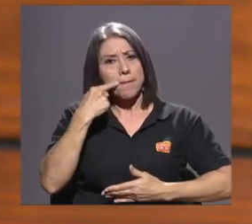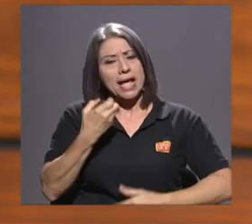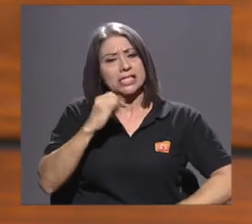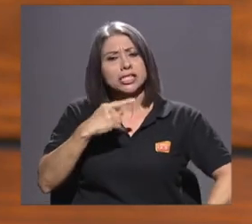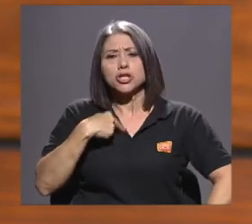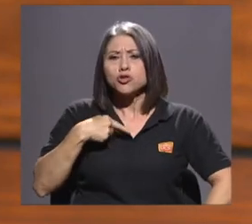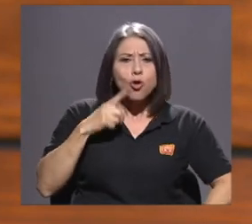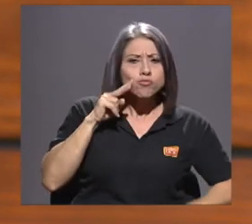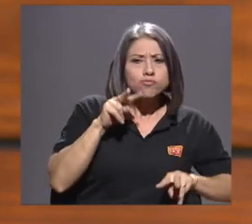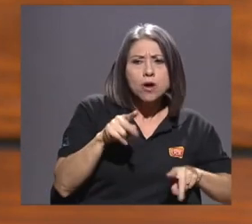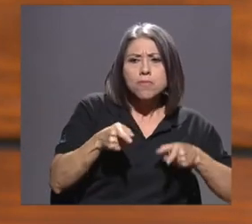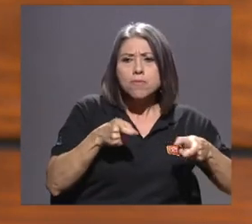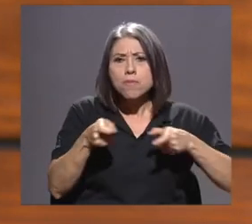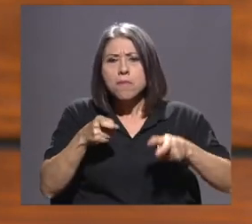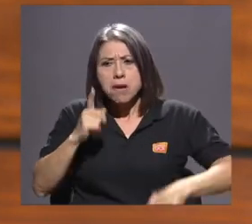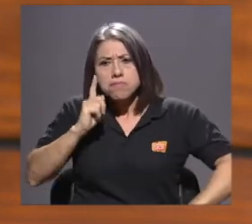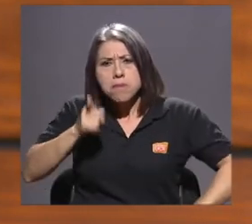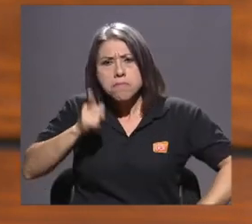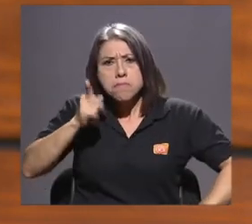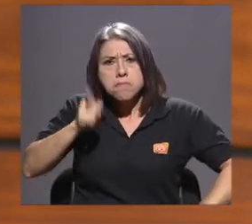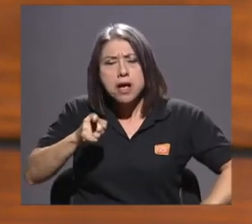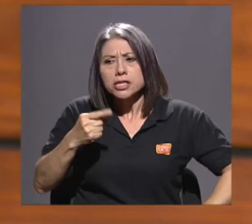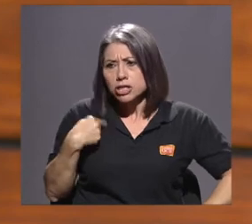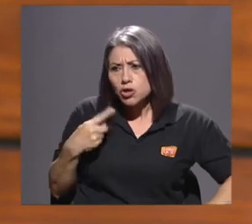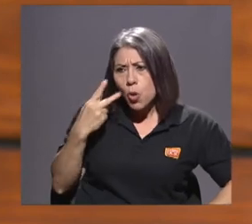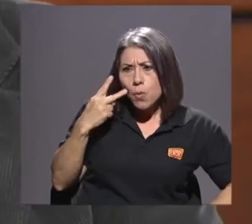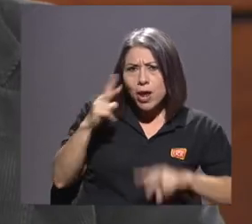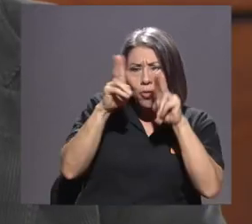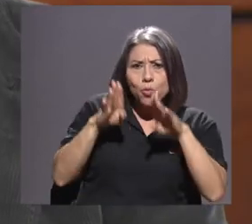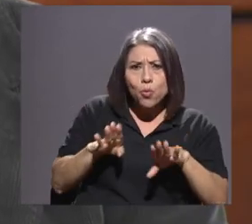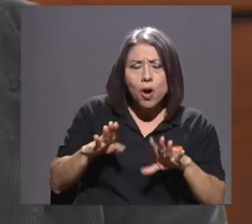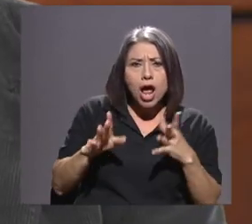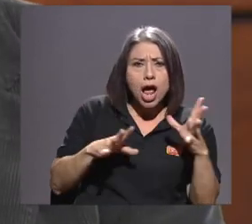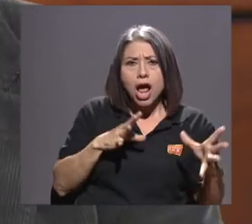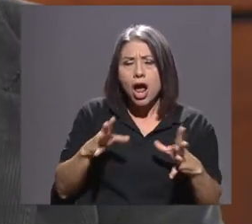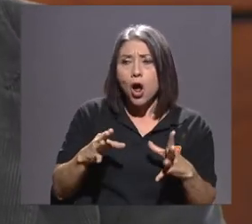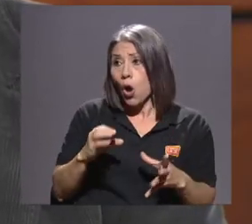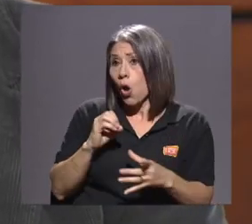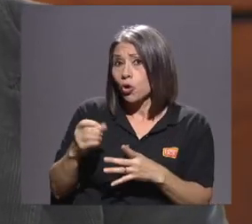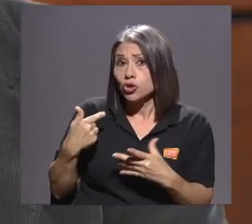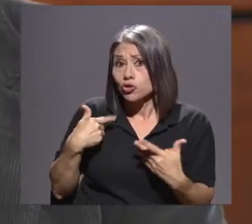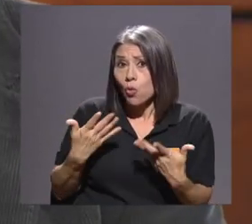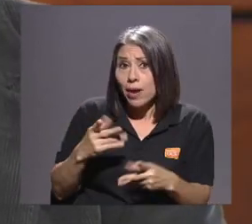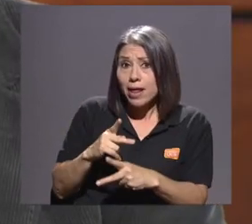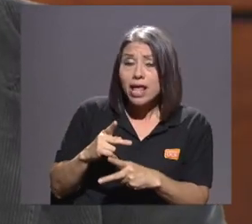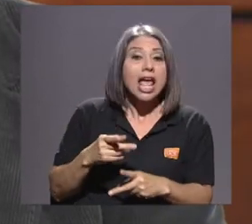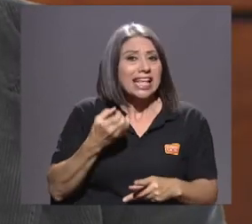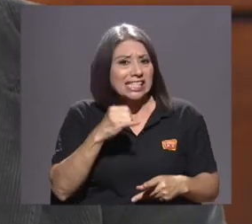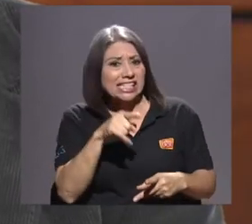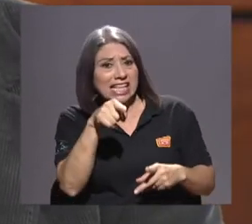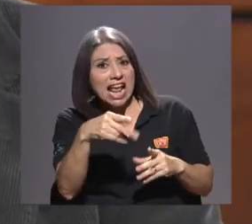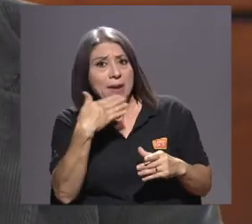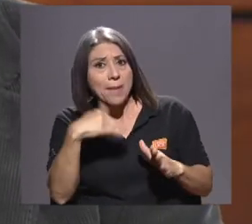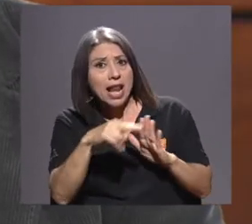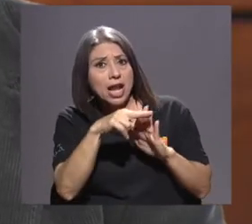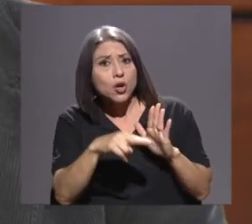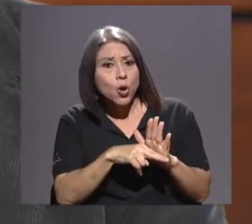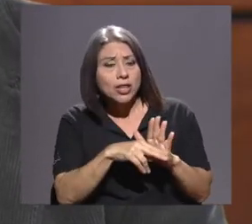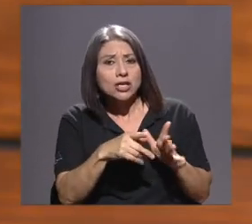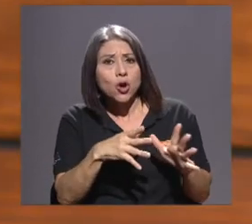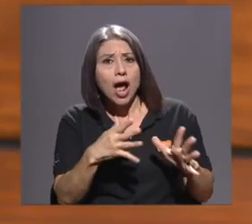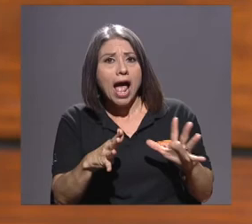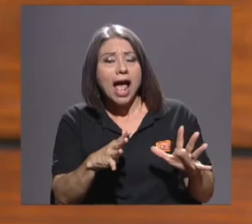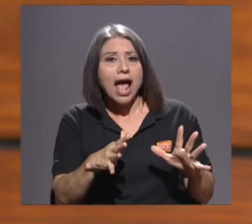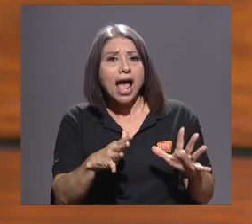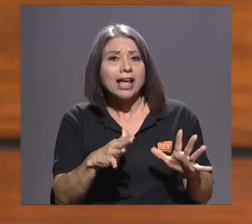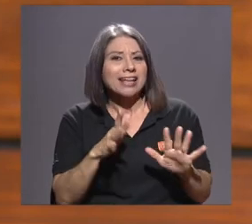ahí, si controlo, si veo el historial de redes sociales, si le siento el celular, si se saca una mala nota y se lo escondo. Y de eso